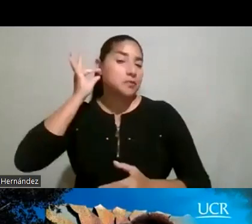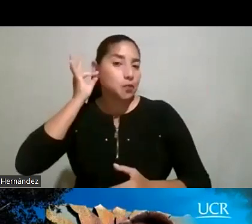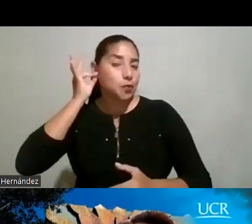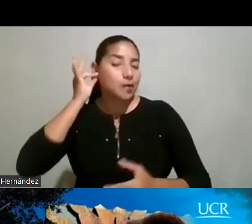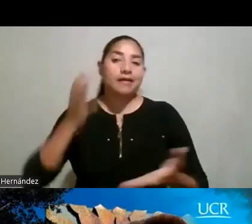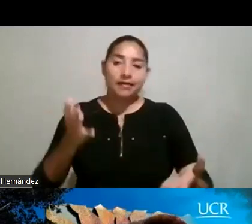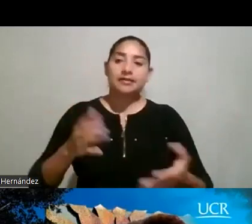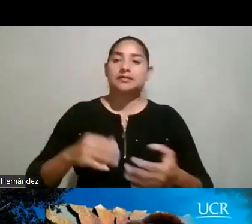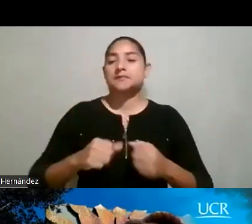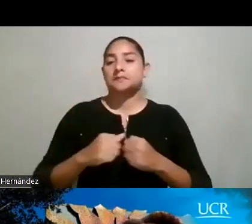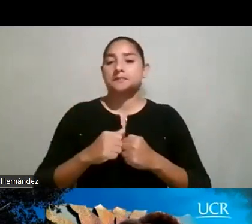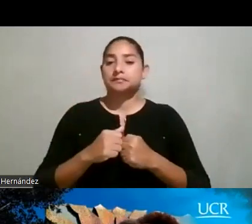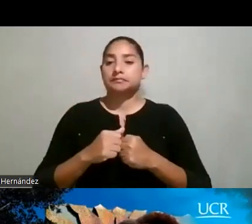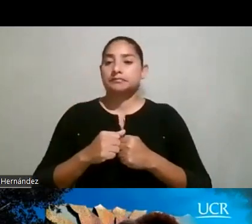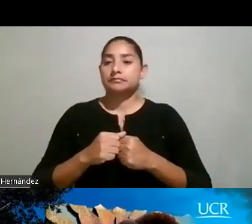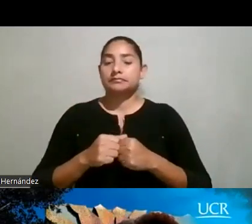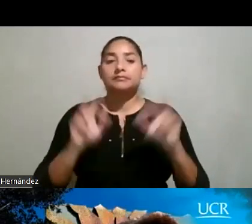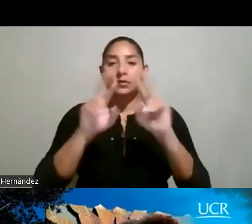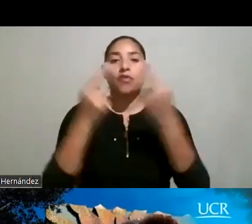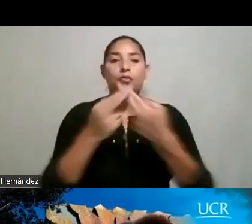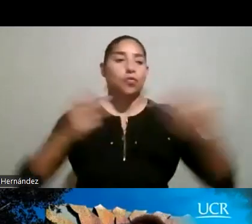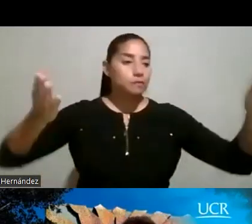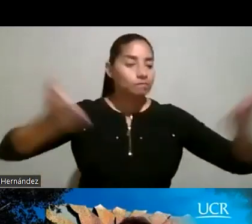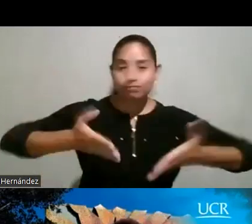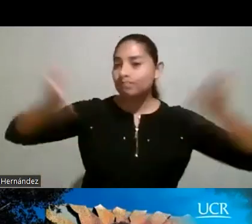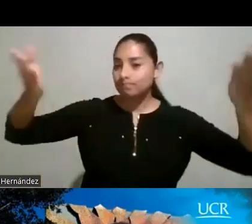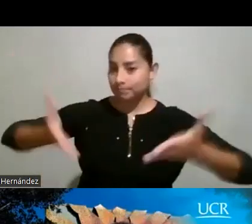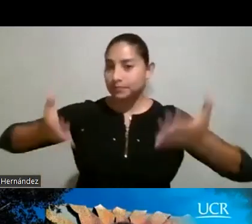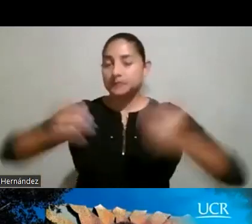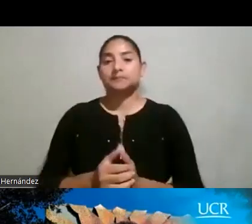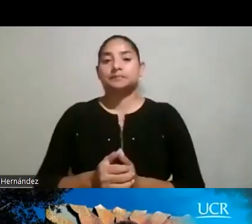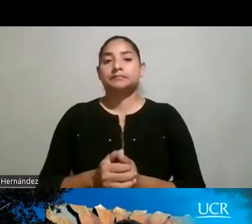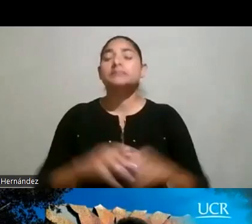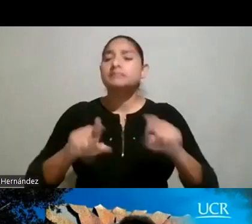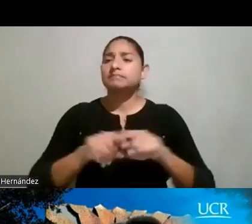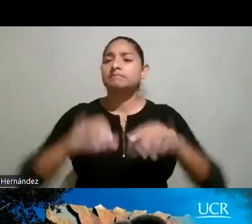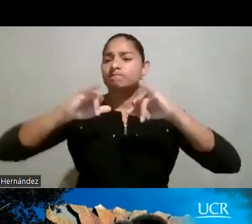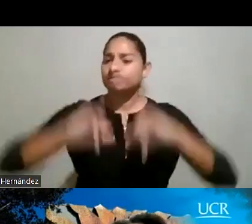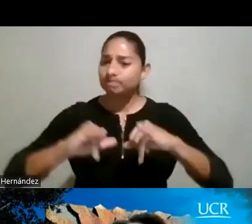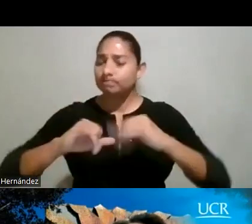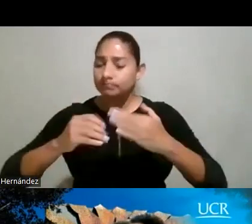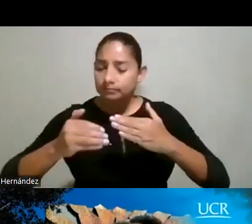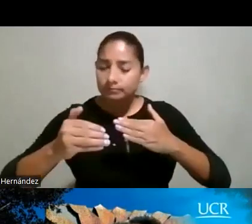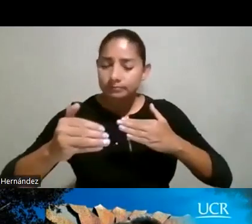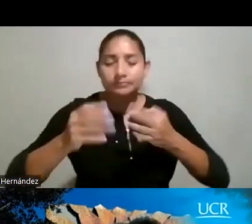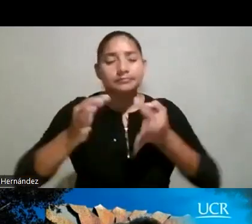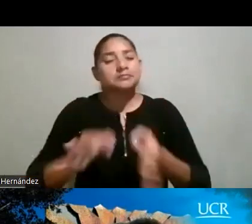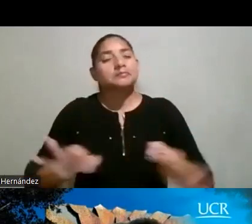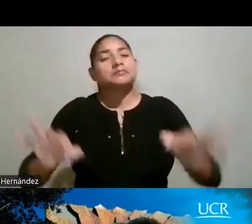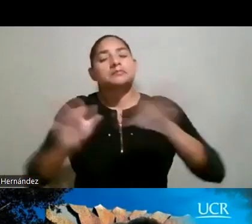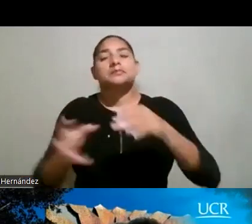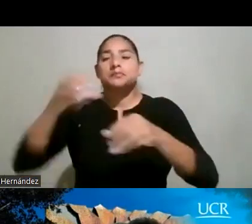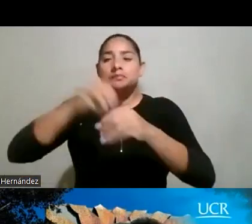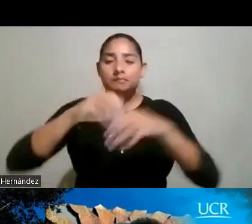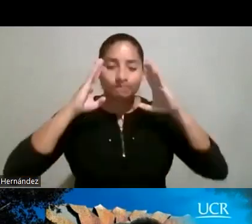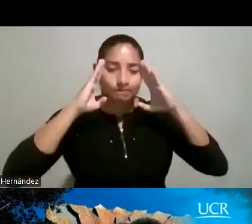las sesiones de bienvenida. Y en cuanto a la retención, era muy importante incluir la atención